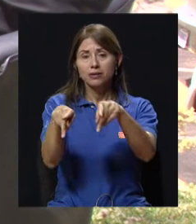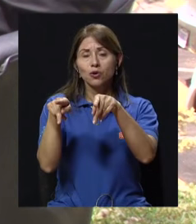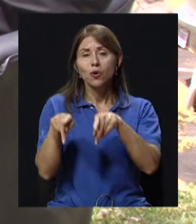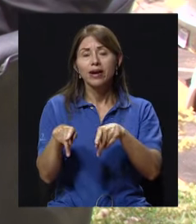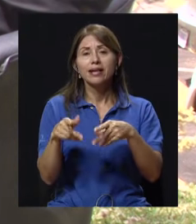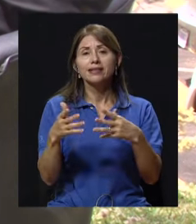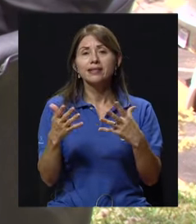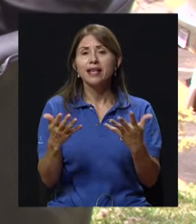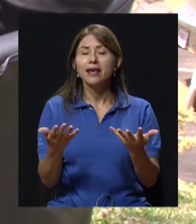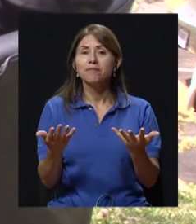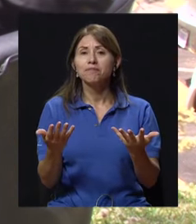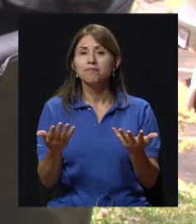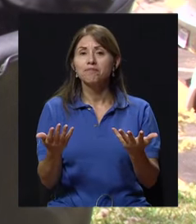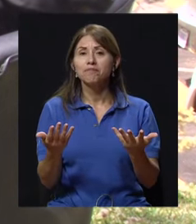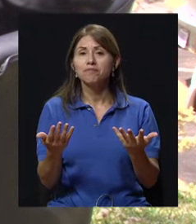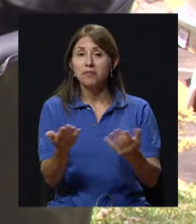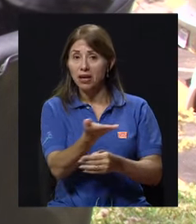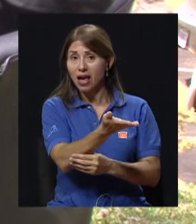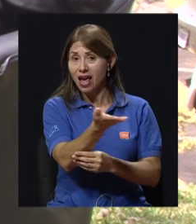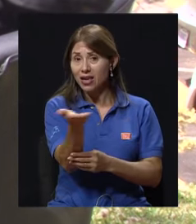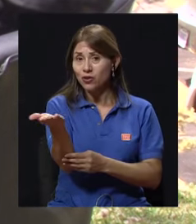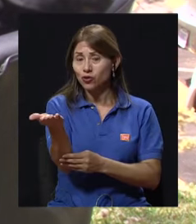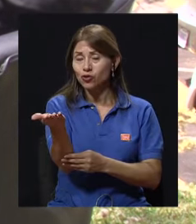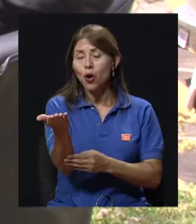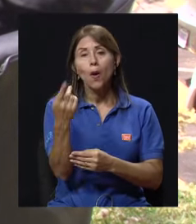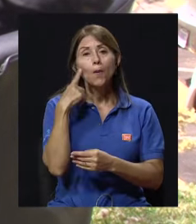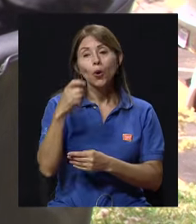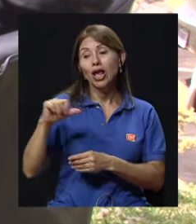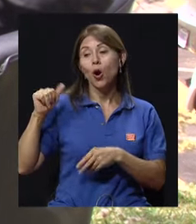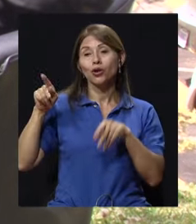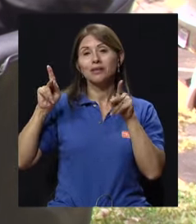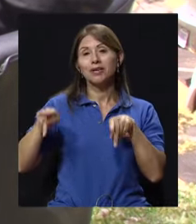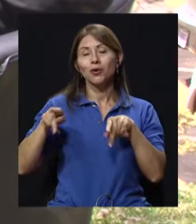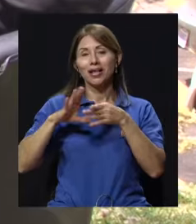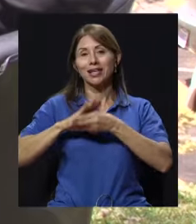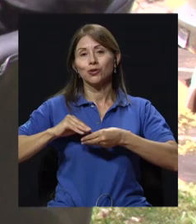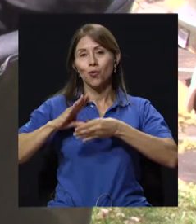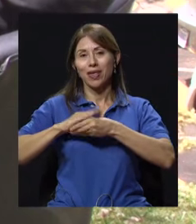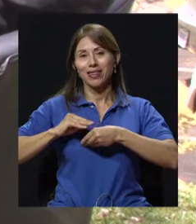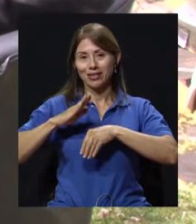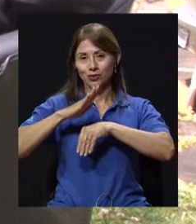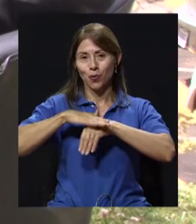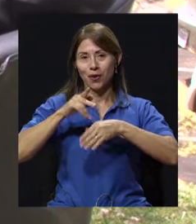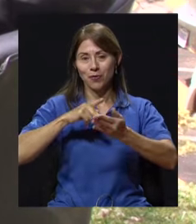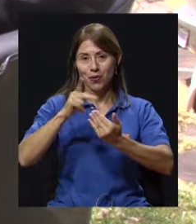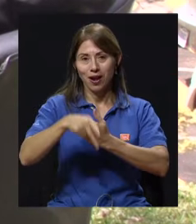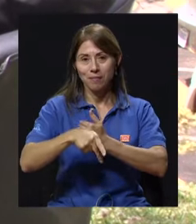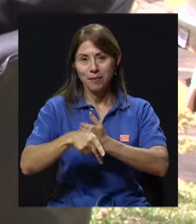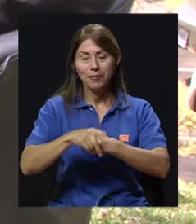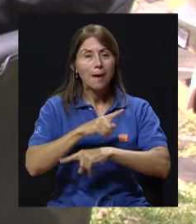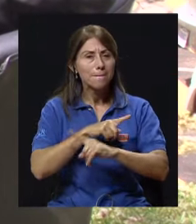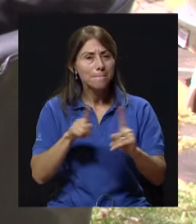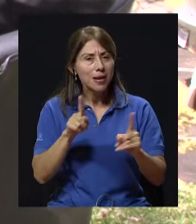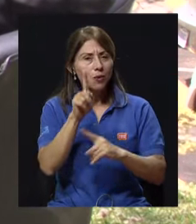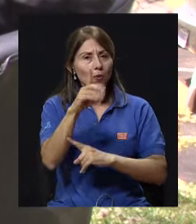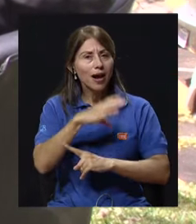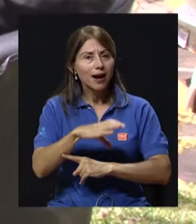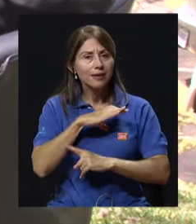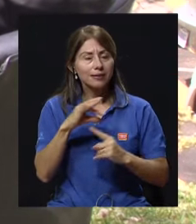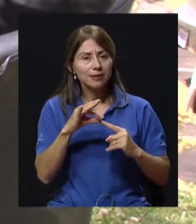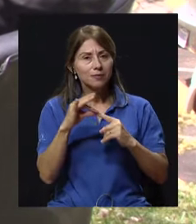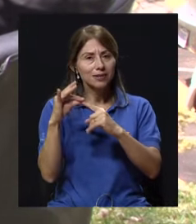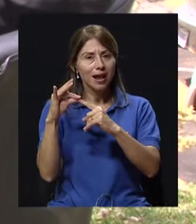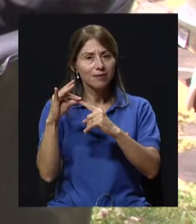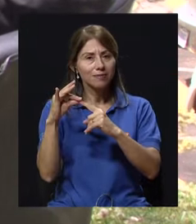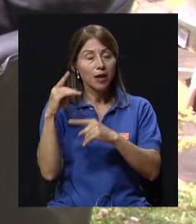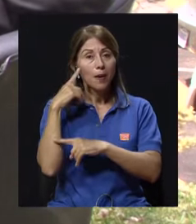muchos es porque les han contado. Pero hay una característica, hay una característica especial